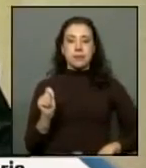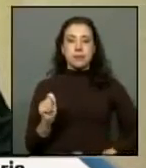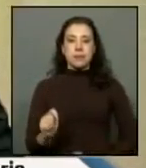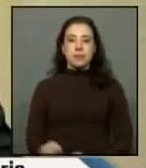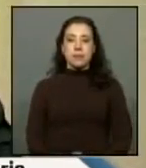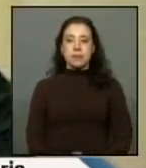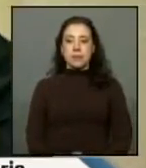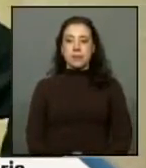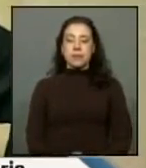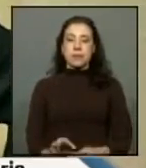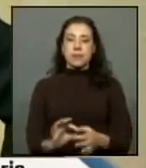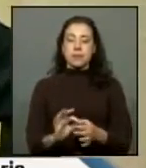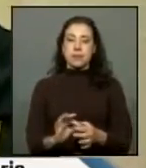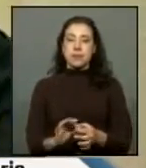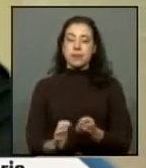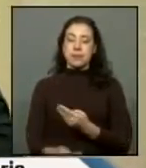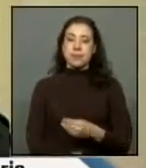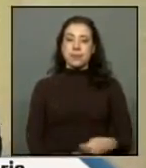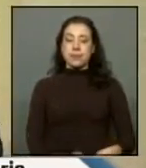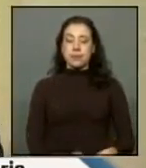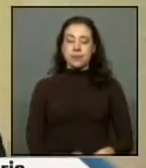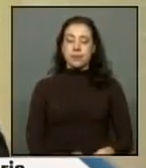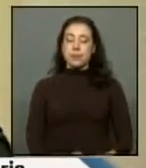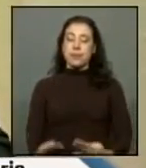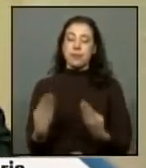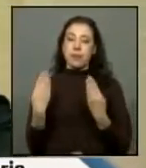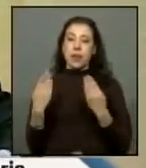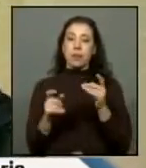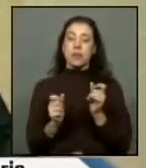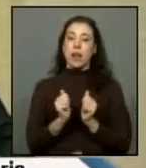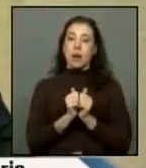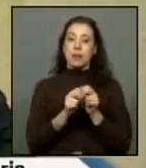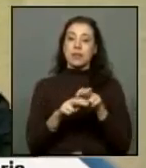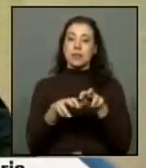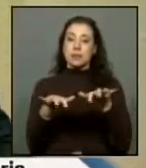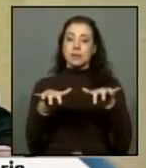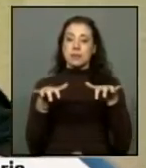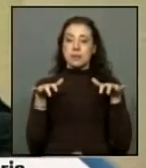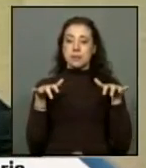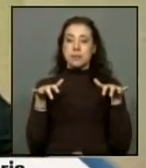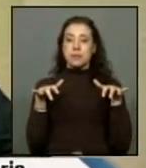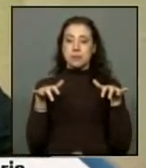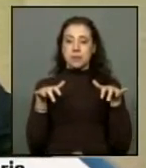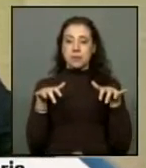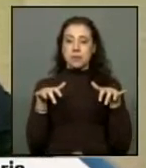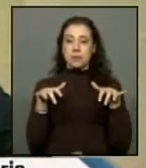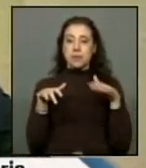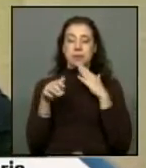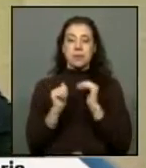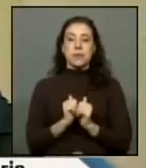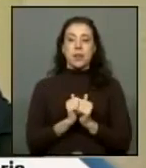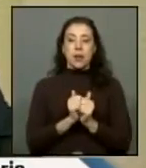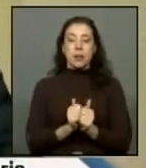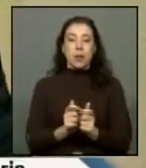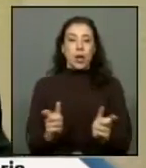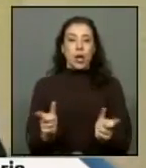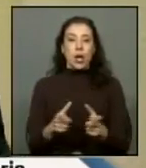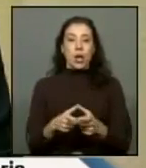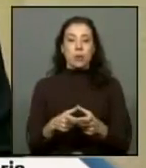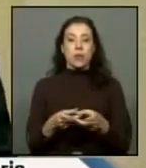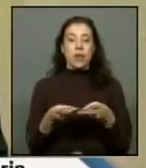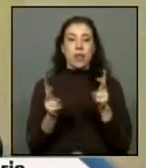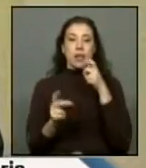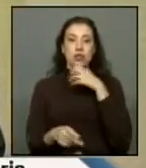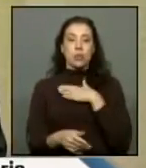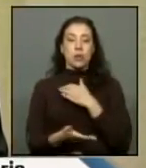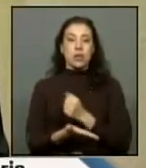presidente primero saludar a quienes ya nos acompañan en las tribunas y que también nos acompañaron la comisión de derechos